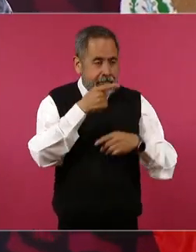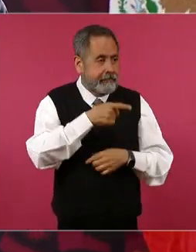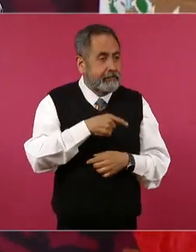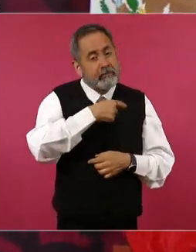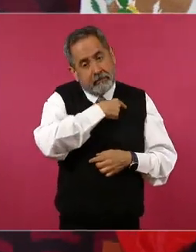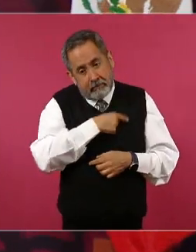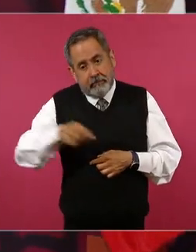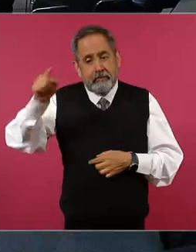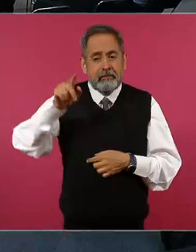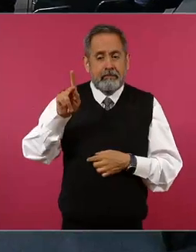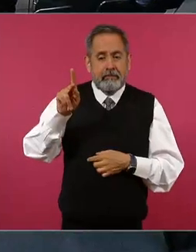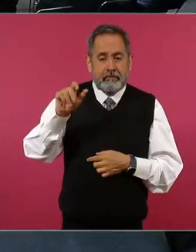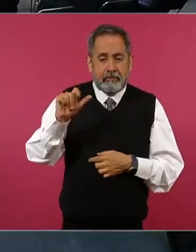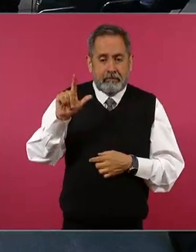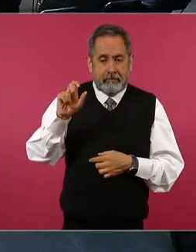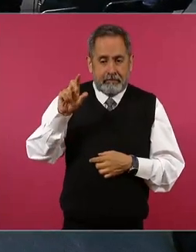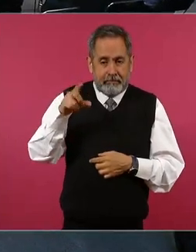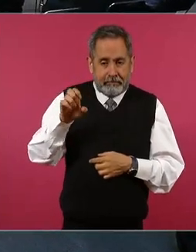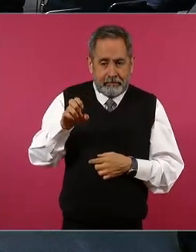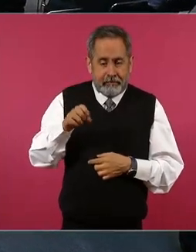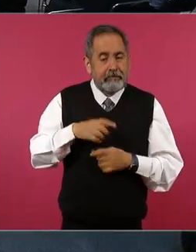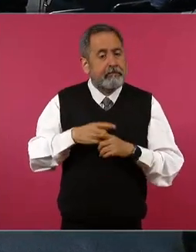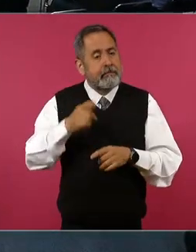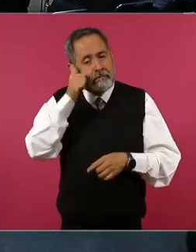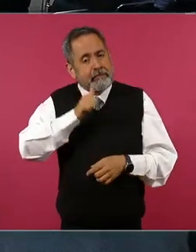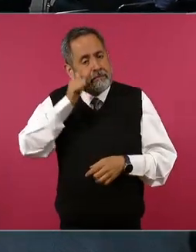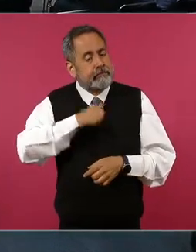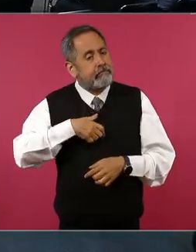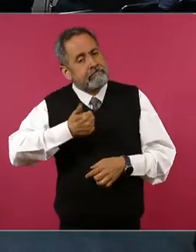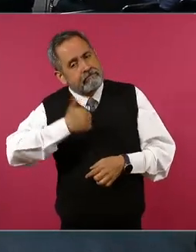yo a Palenque y me iba yo en Aventón